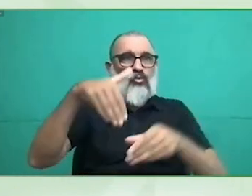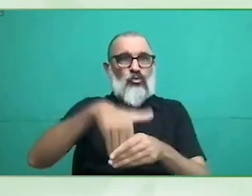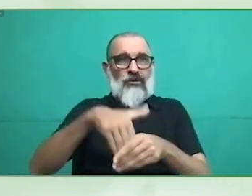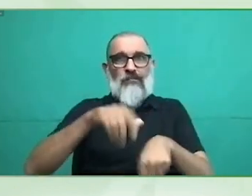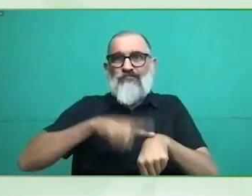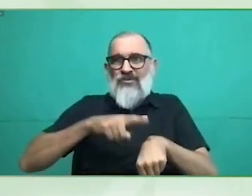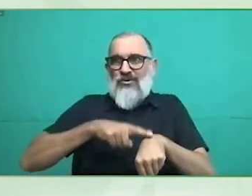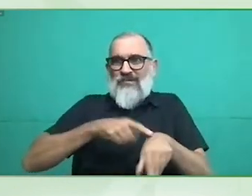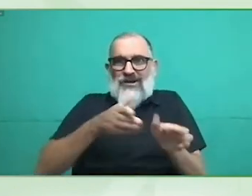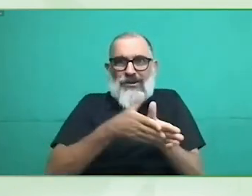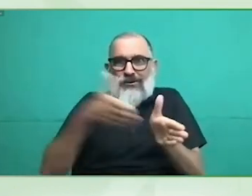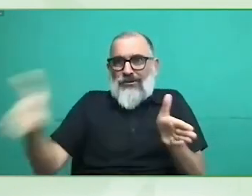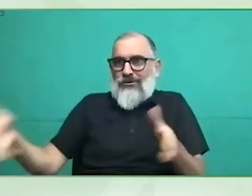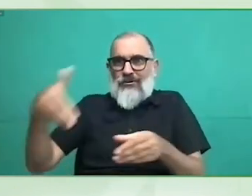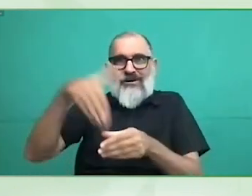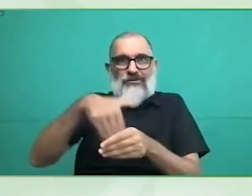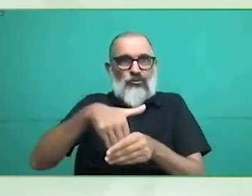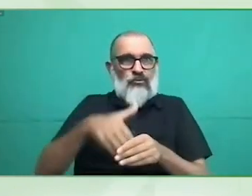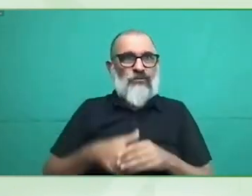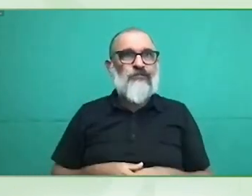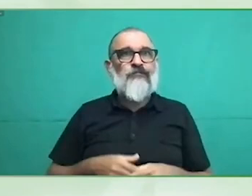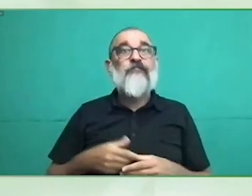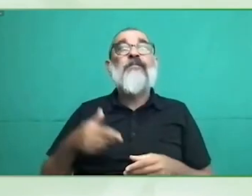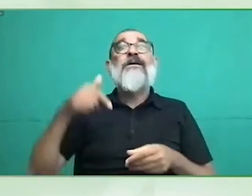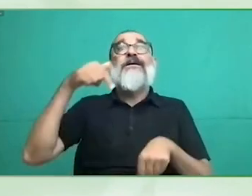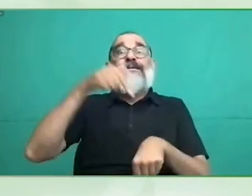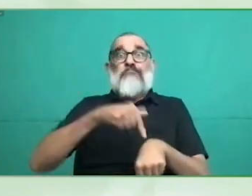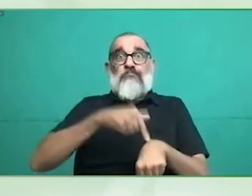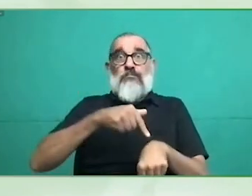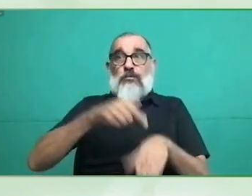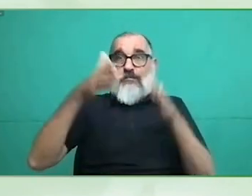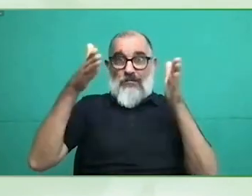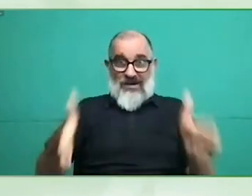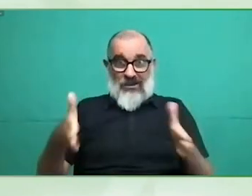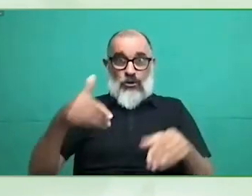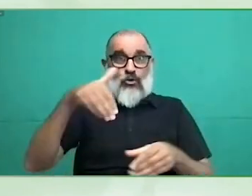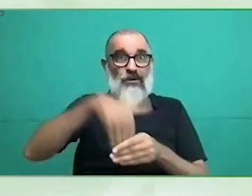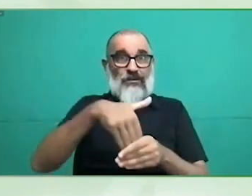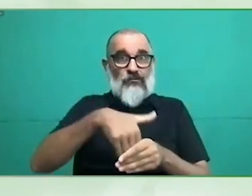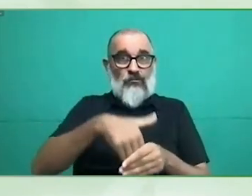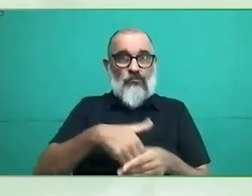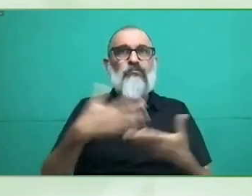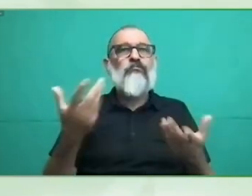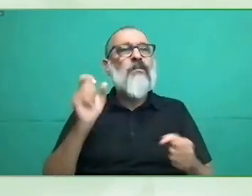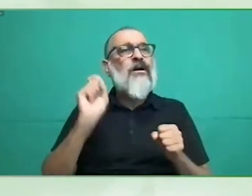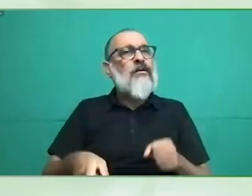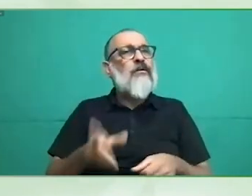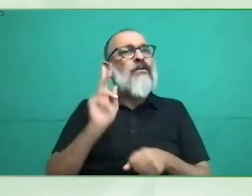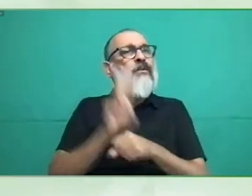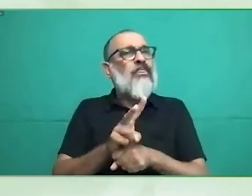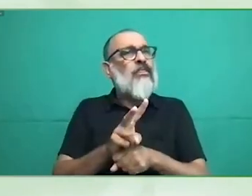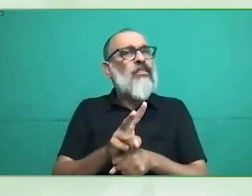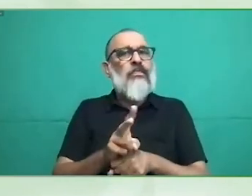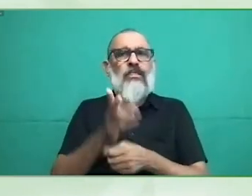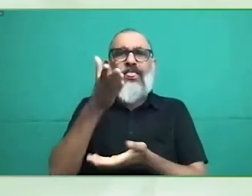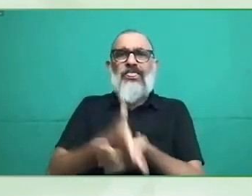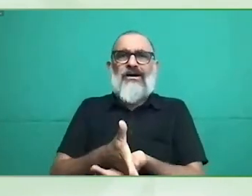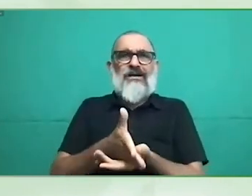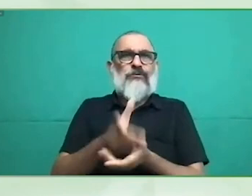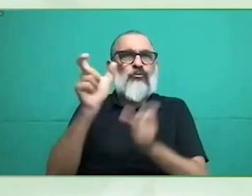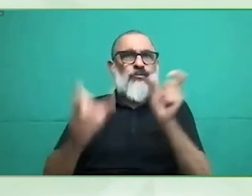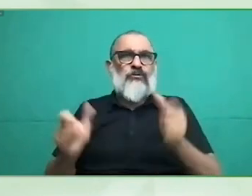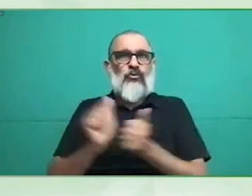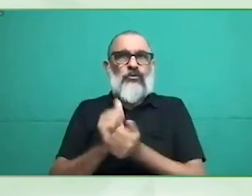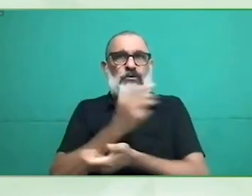coacción y que puedan utilizar las tecnologías de apoyo o nuevas tecnologías pues que mejor les